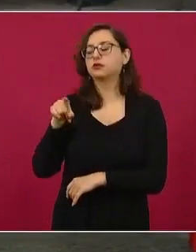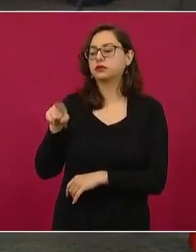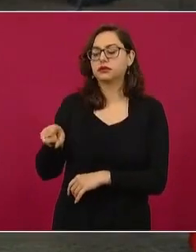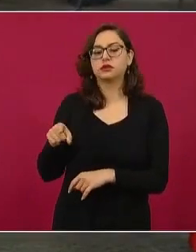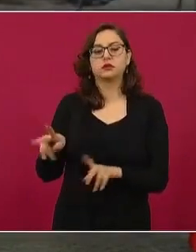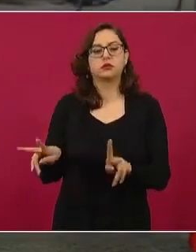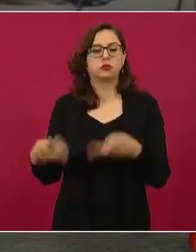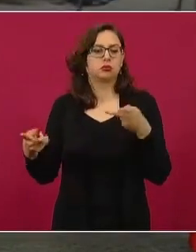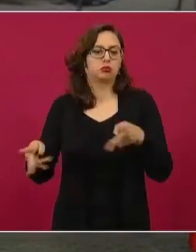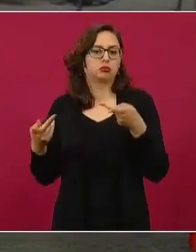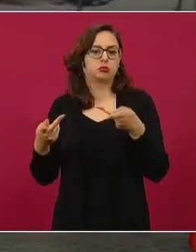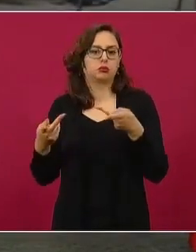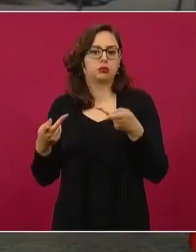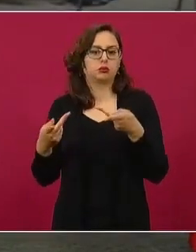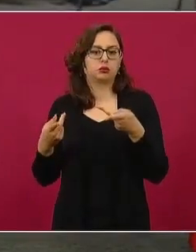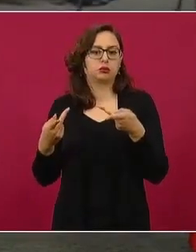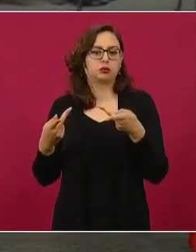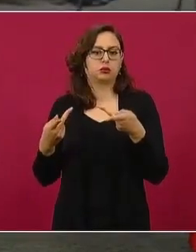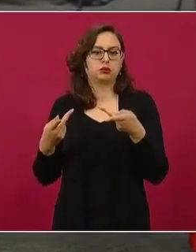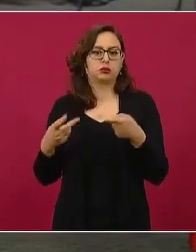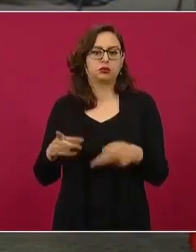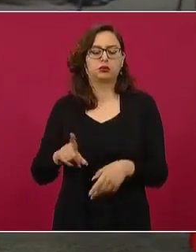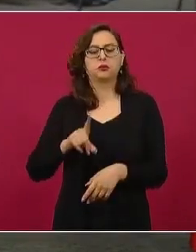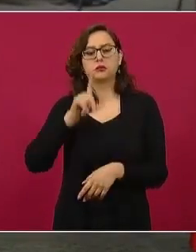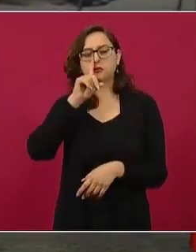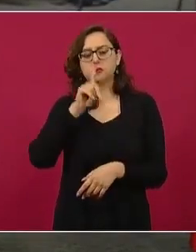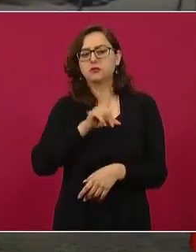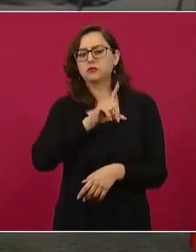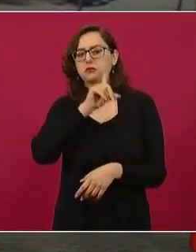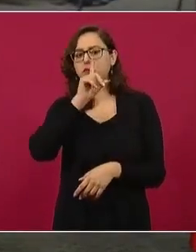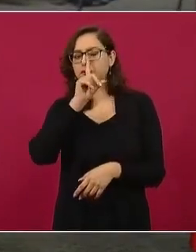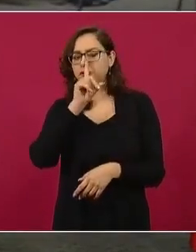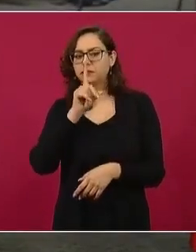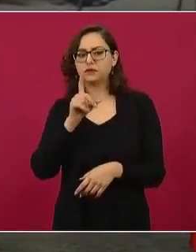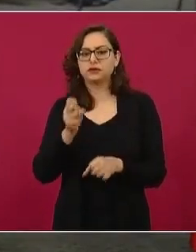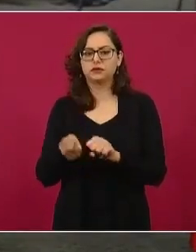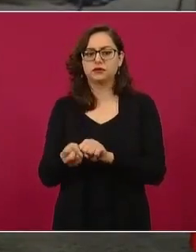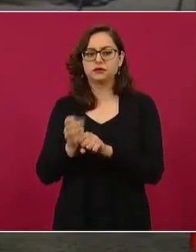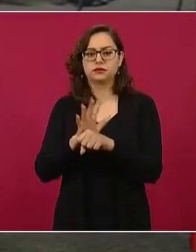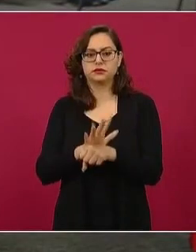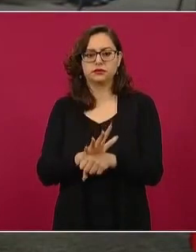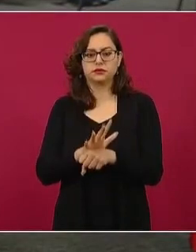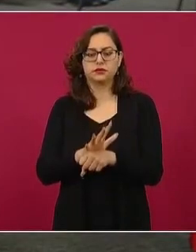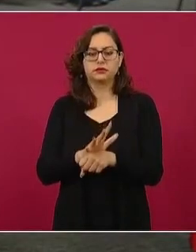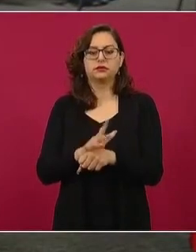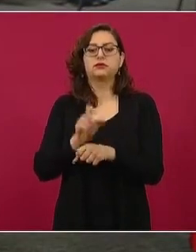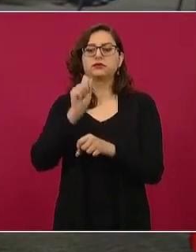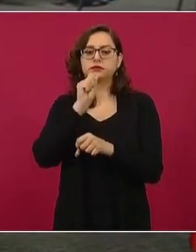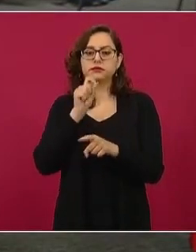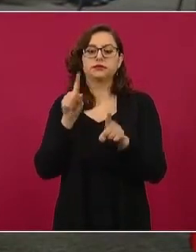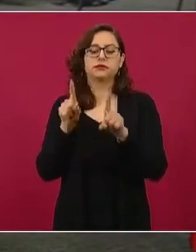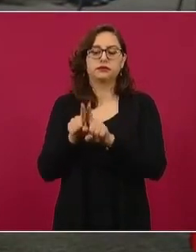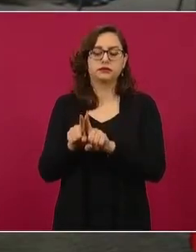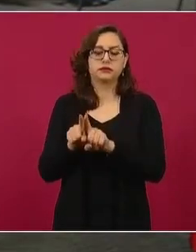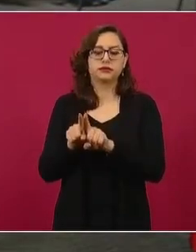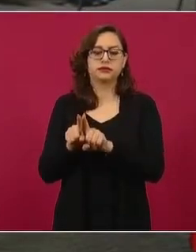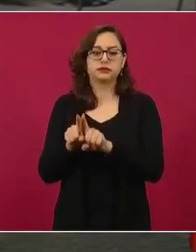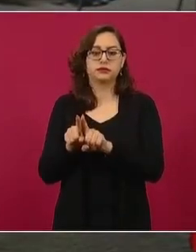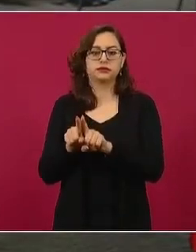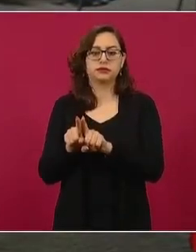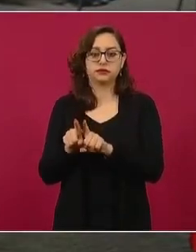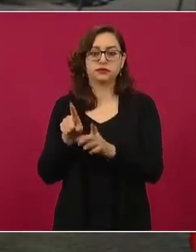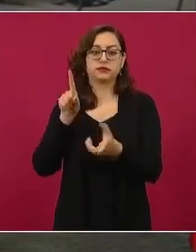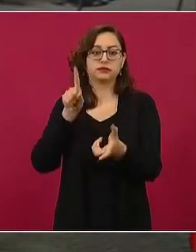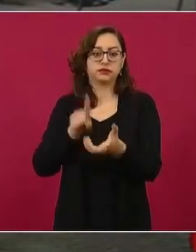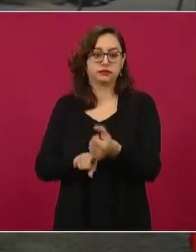para la detección del coronavirus SARS-CoV-2, en donde también ellos mencionan que dentro de